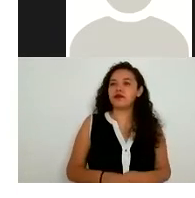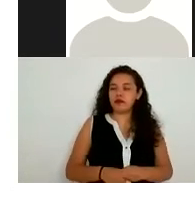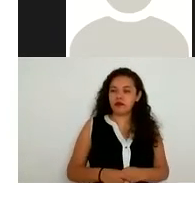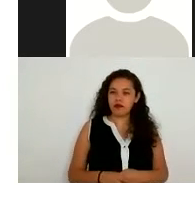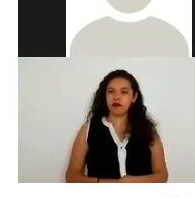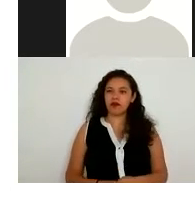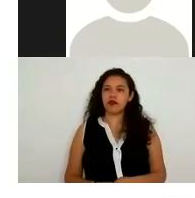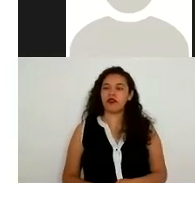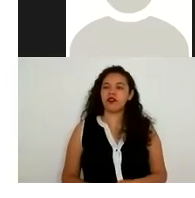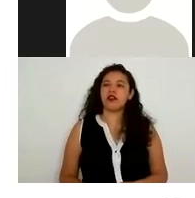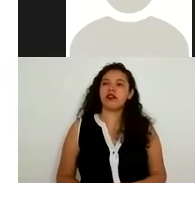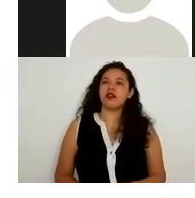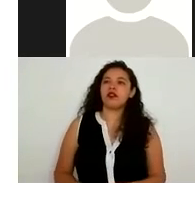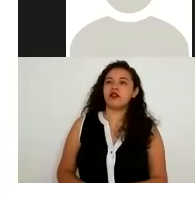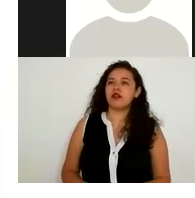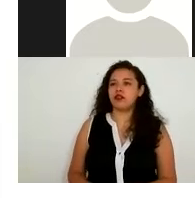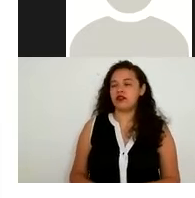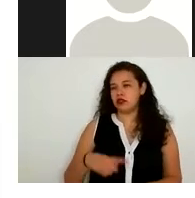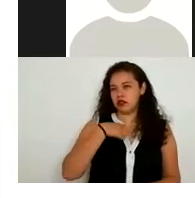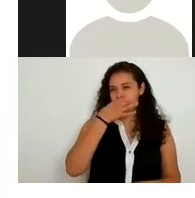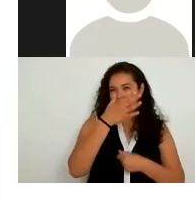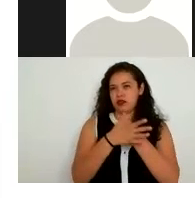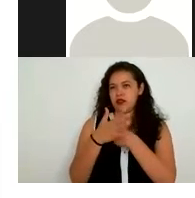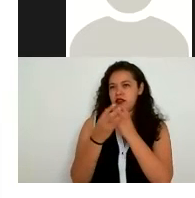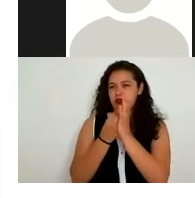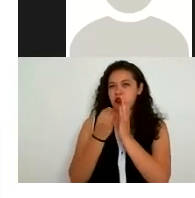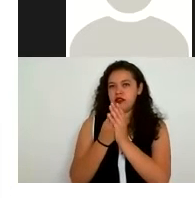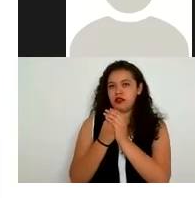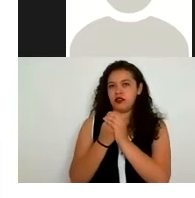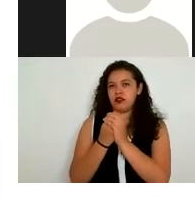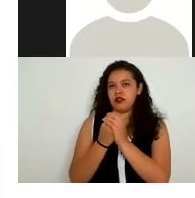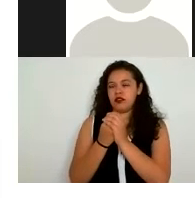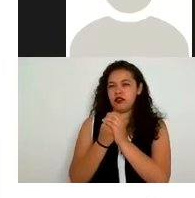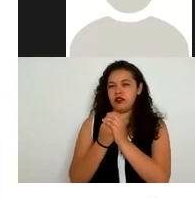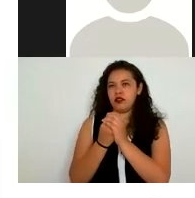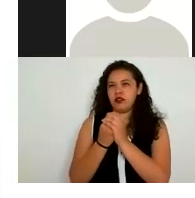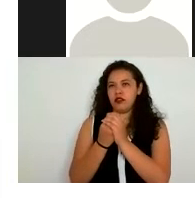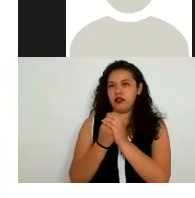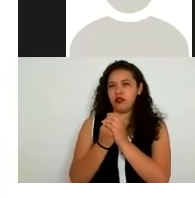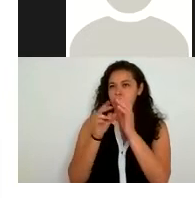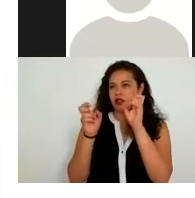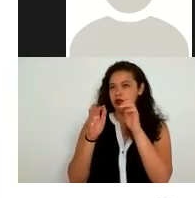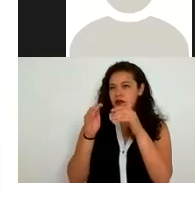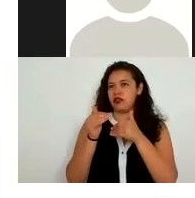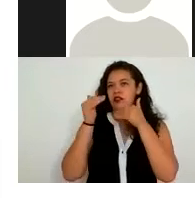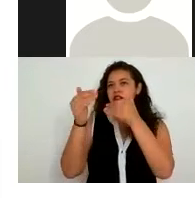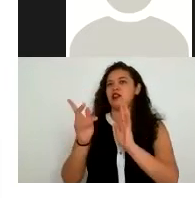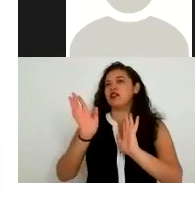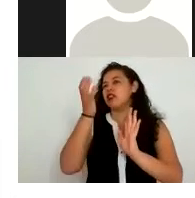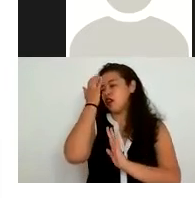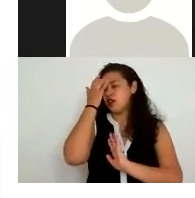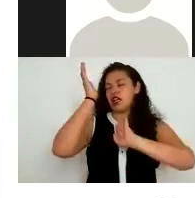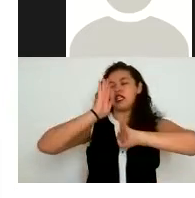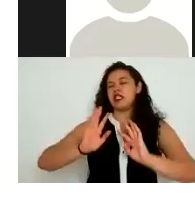voy a omitir mencionar que es el aviso de privacidad porque no quiero adelantarnos a este tema y que seguramente ustedes ya conocen porque lo han estado